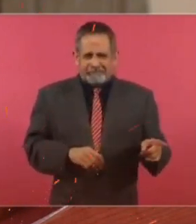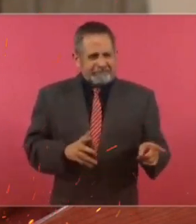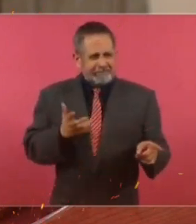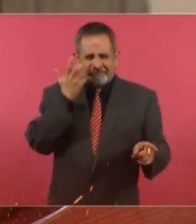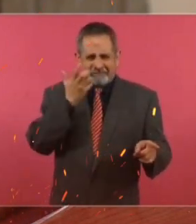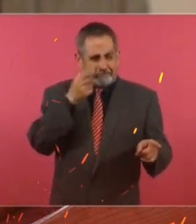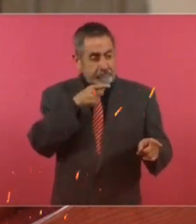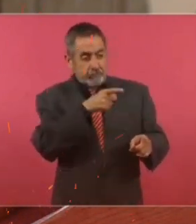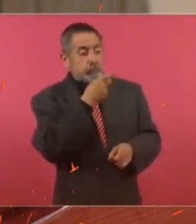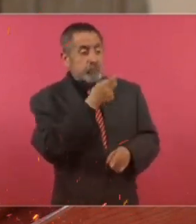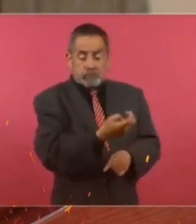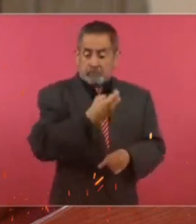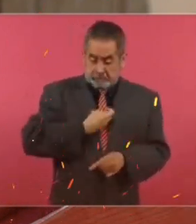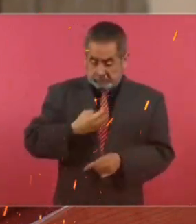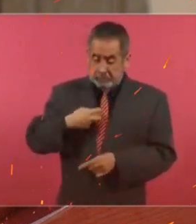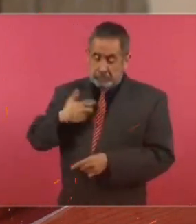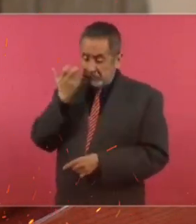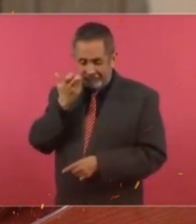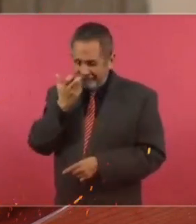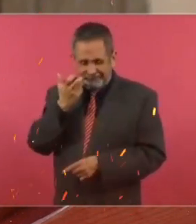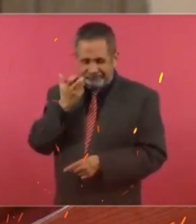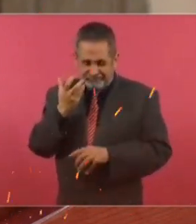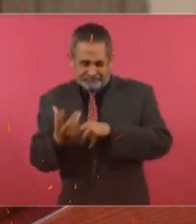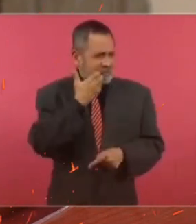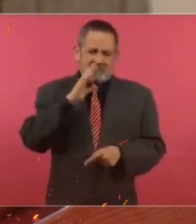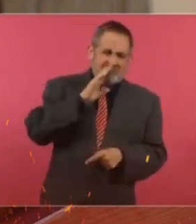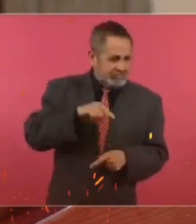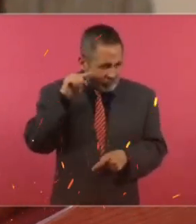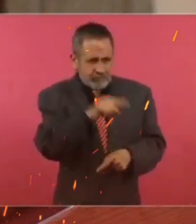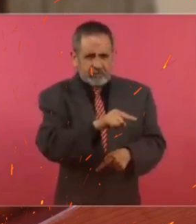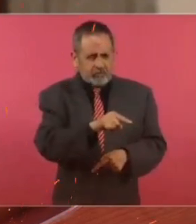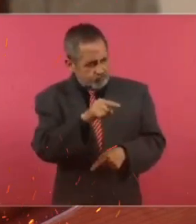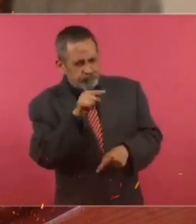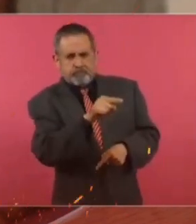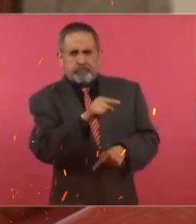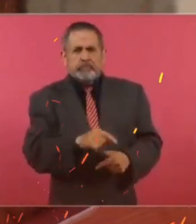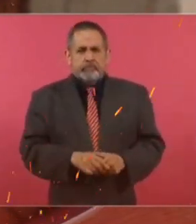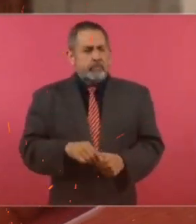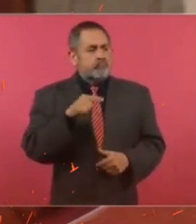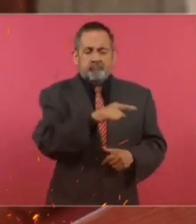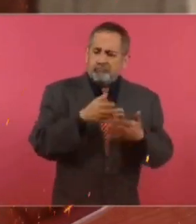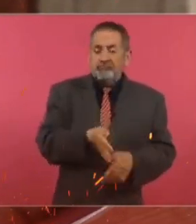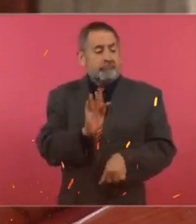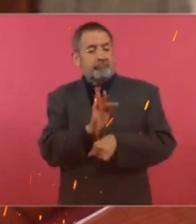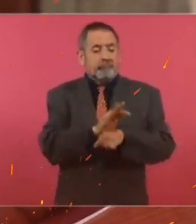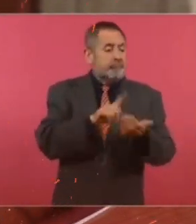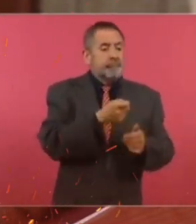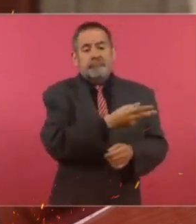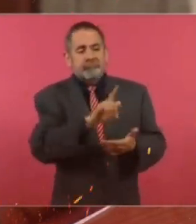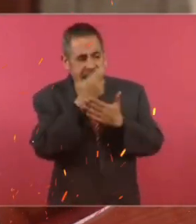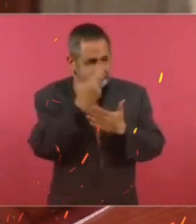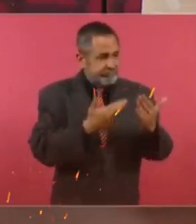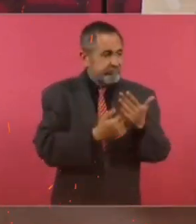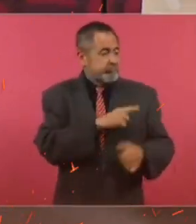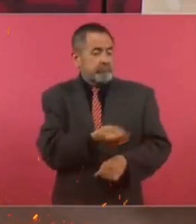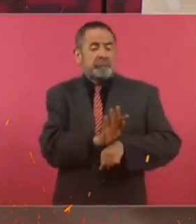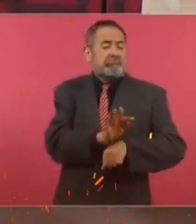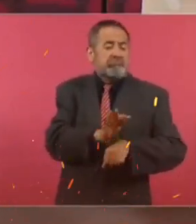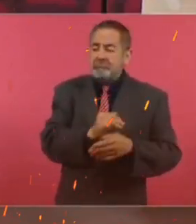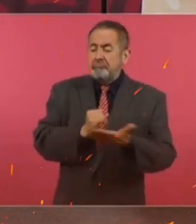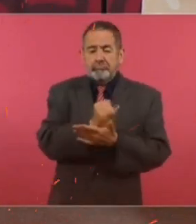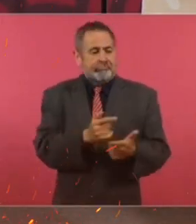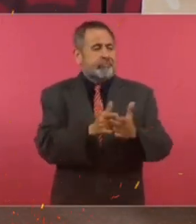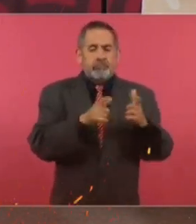efectiva de mi parte, pero el de la malicia efectiva es usted, es usted que se ha dedicado a proteger delincuentes y promover decisiones